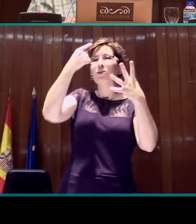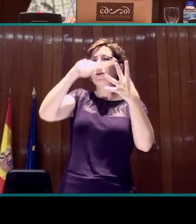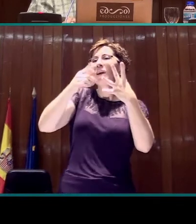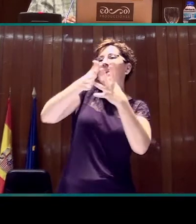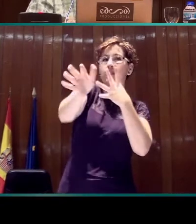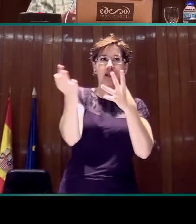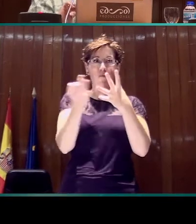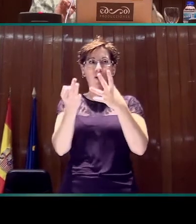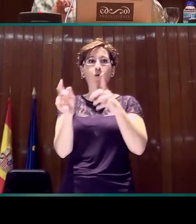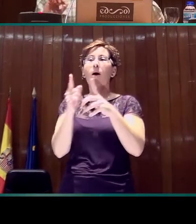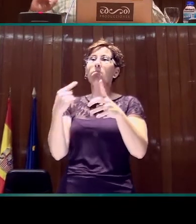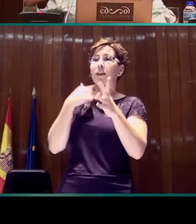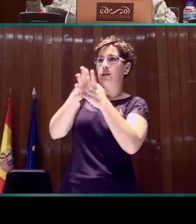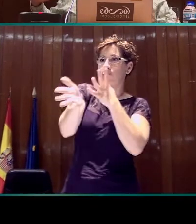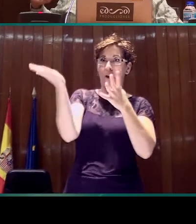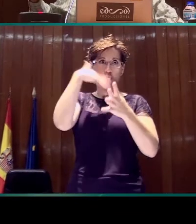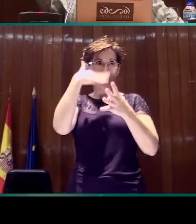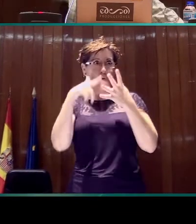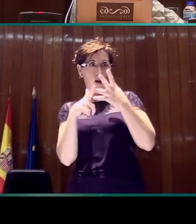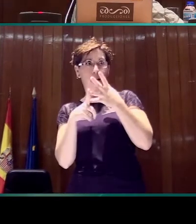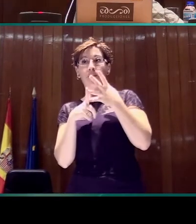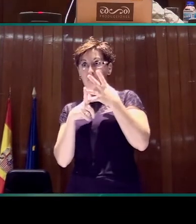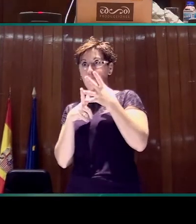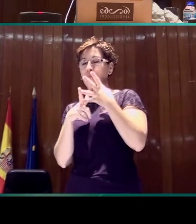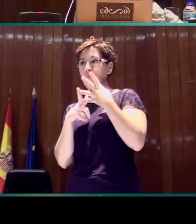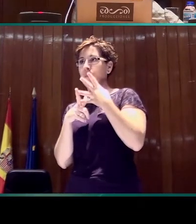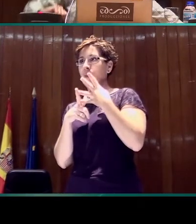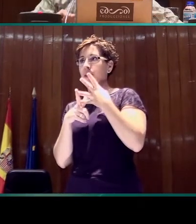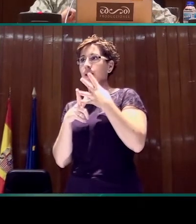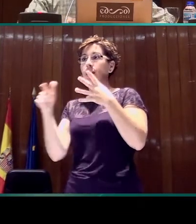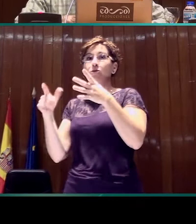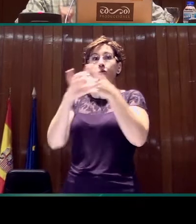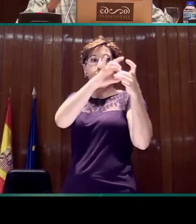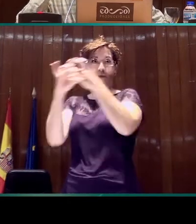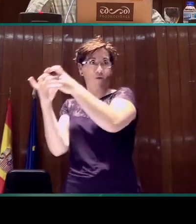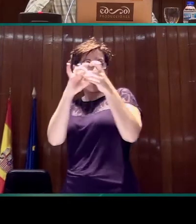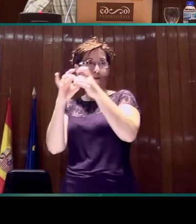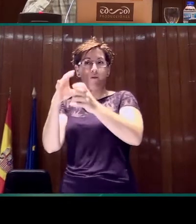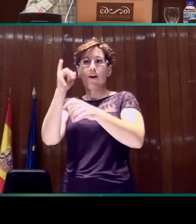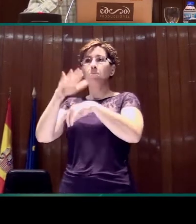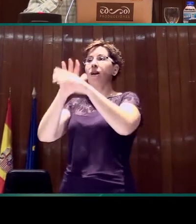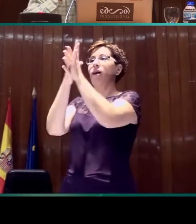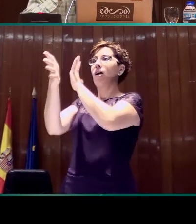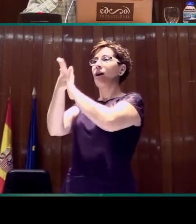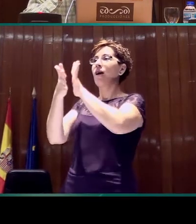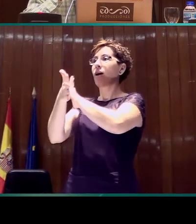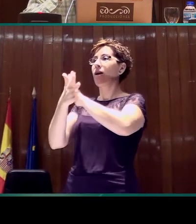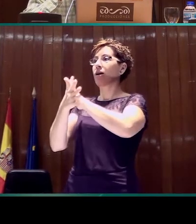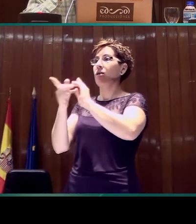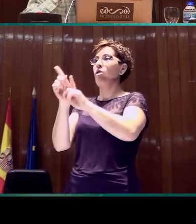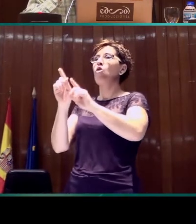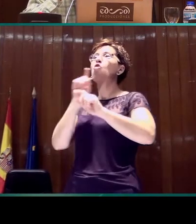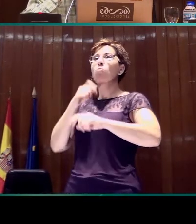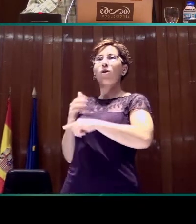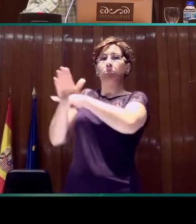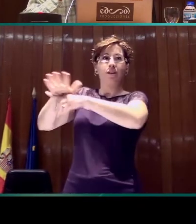La automezcla sería entonces la que se da siempre entre, para representarlo entre el espacio real,